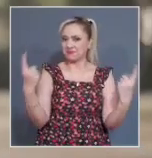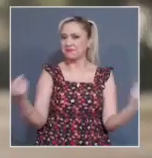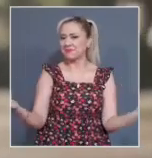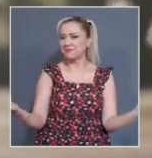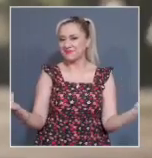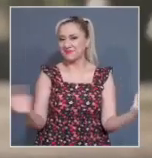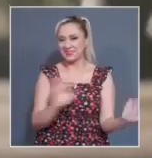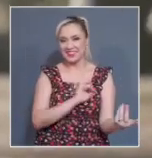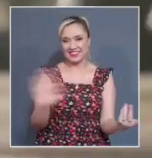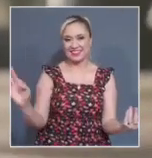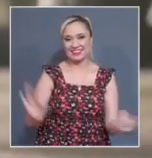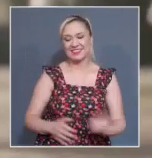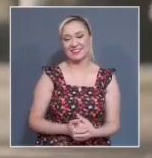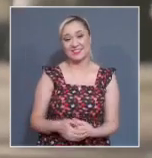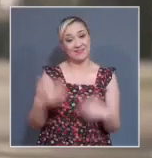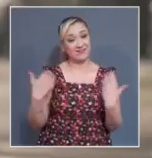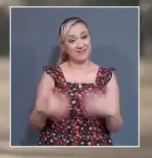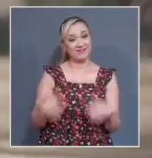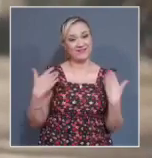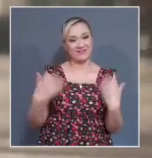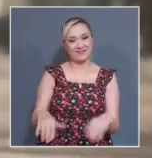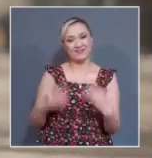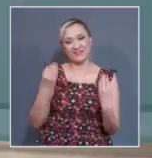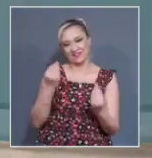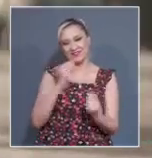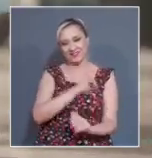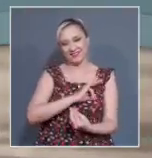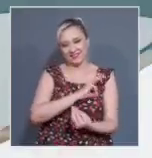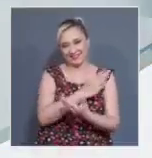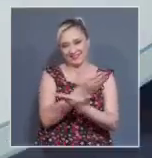Poder Judicial de la Federación, Juan Carlos González.